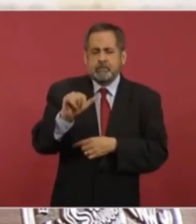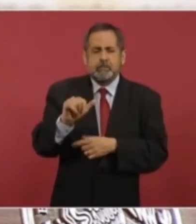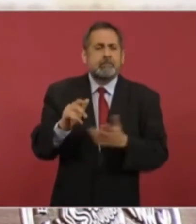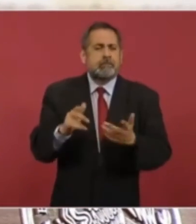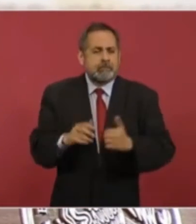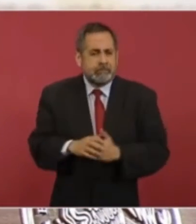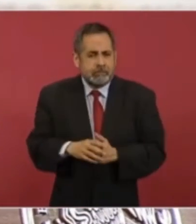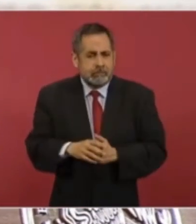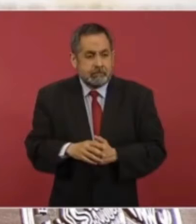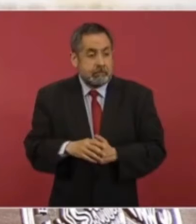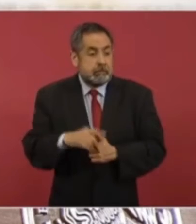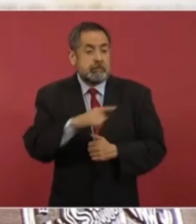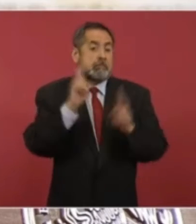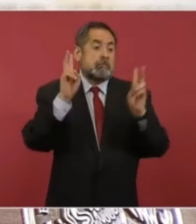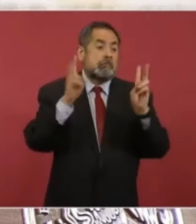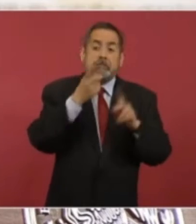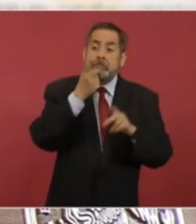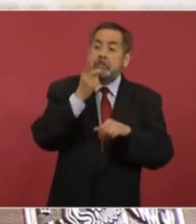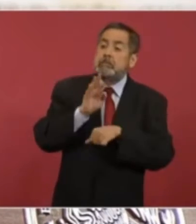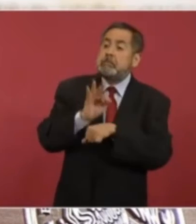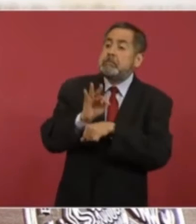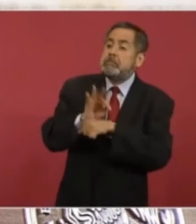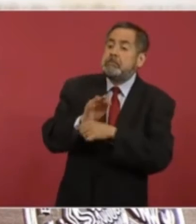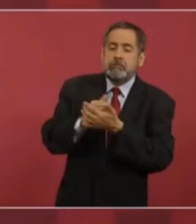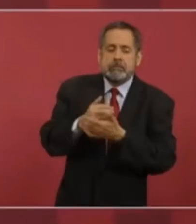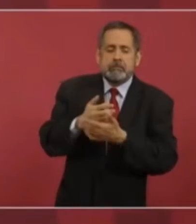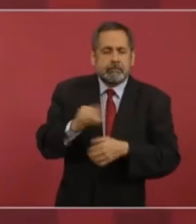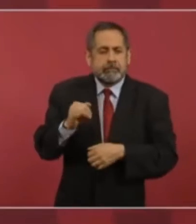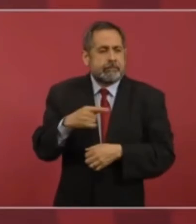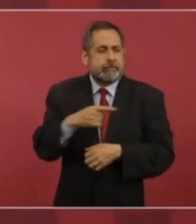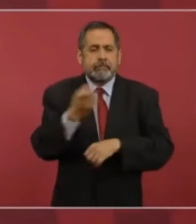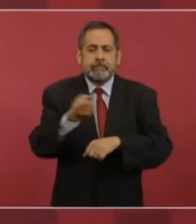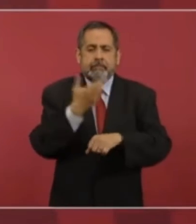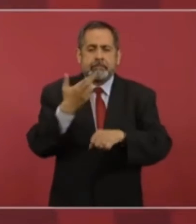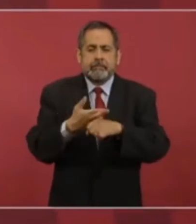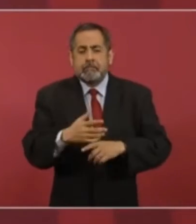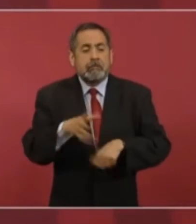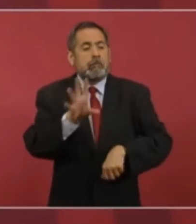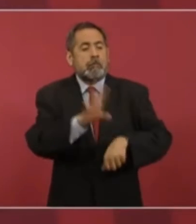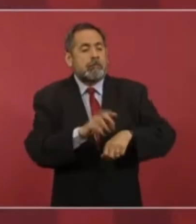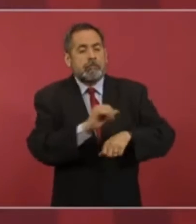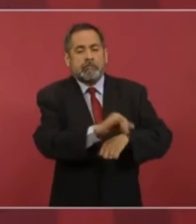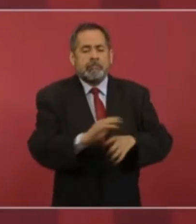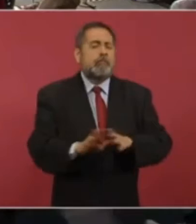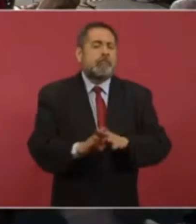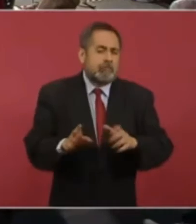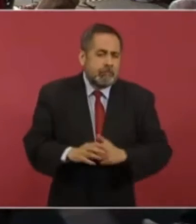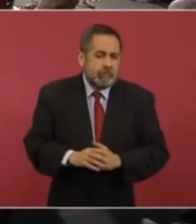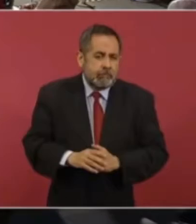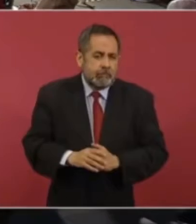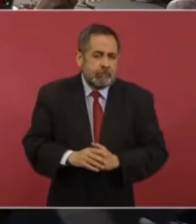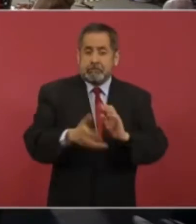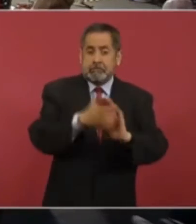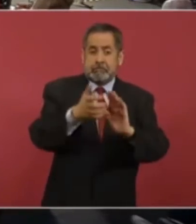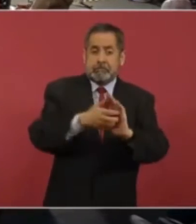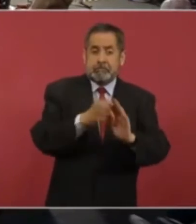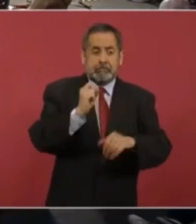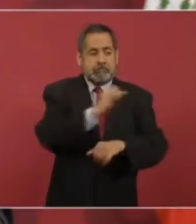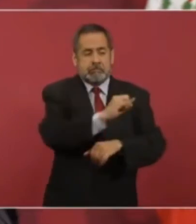ambientalista, que era la secretaria de medio ambiente para la explotación.